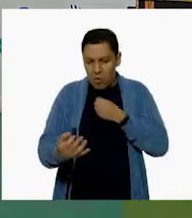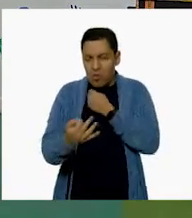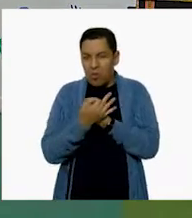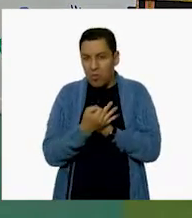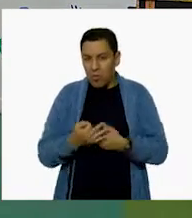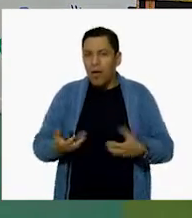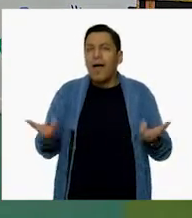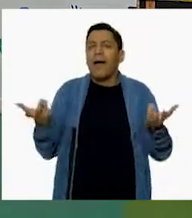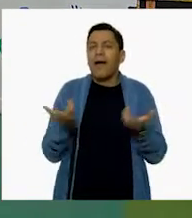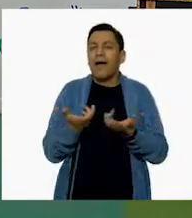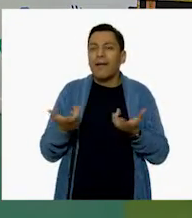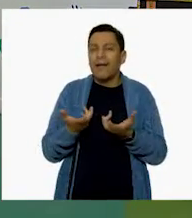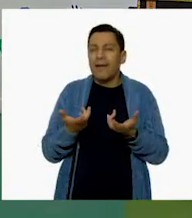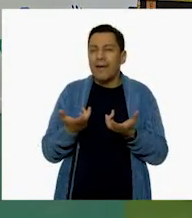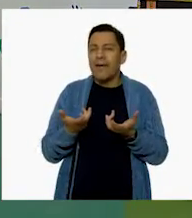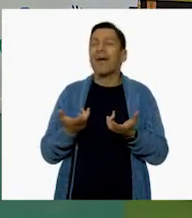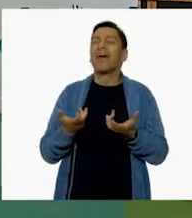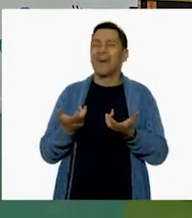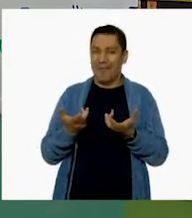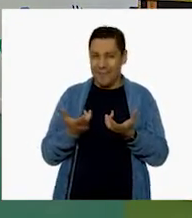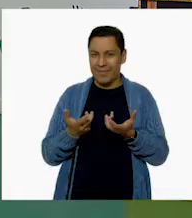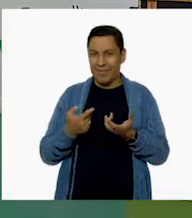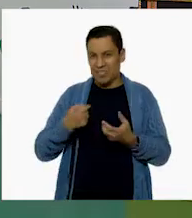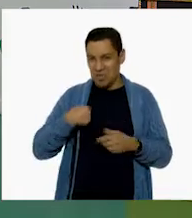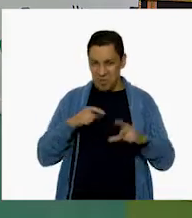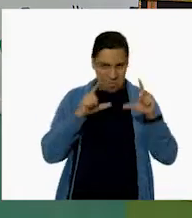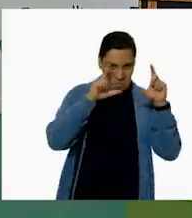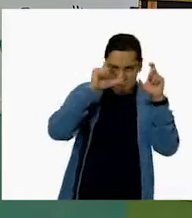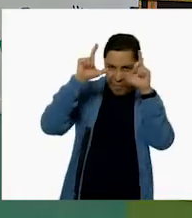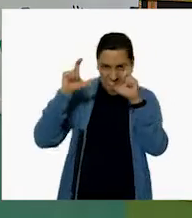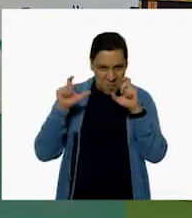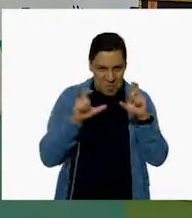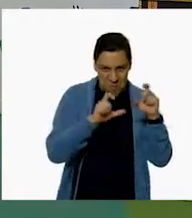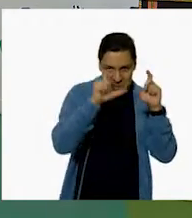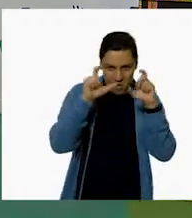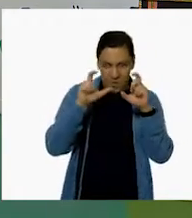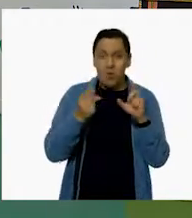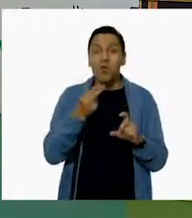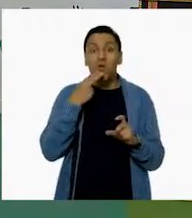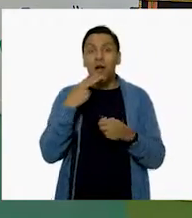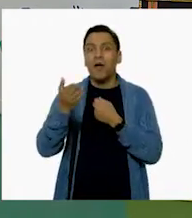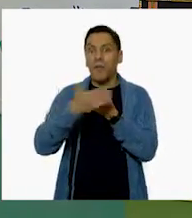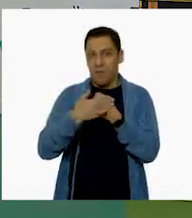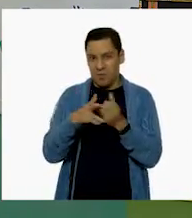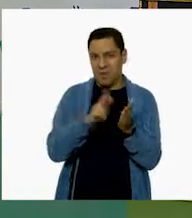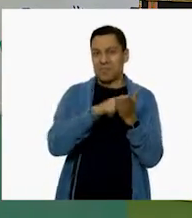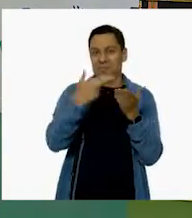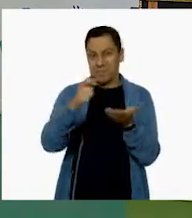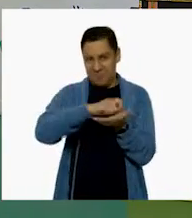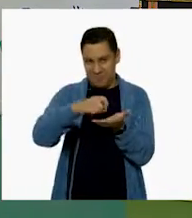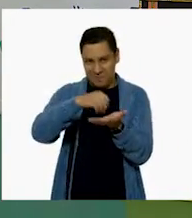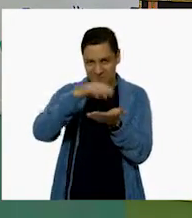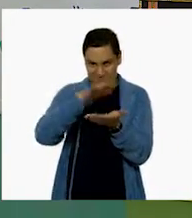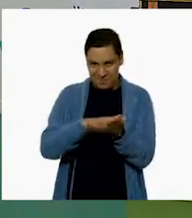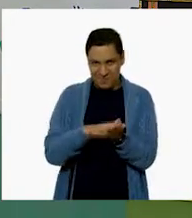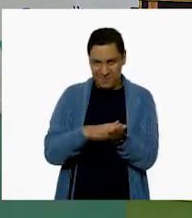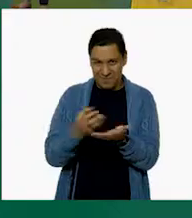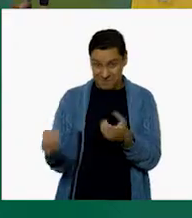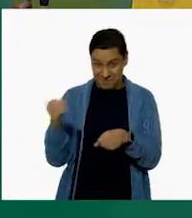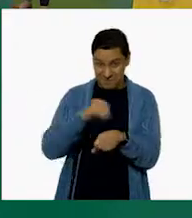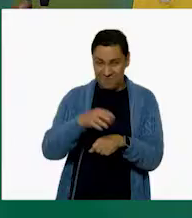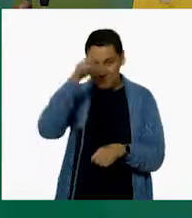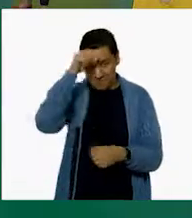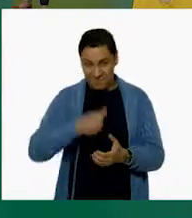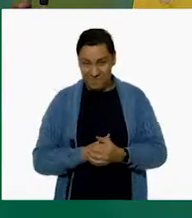Nosotras y nosotros les tomaremos fotografías que usaremos para nuestra revista. ¿Qué les parece? ¡Wow! ¡Increíble! ¡Nos